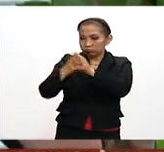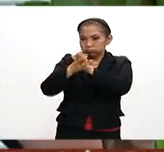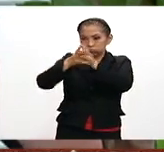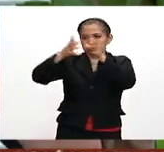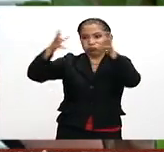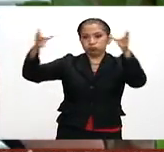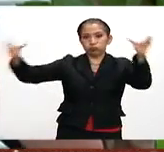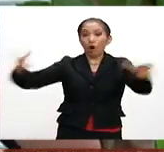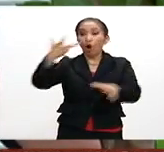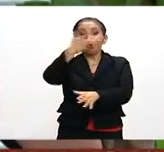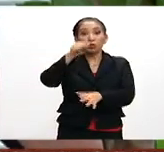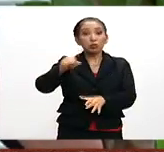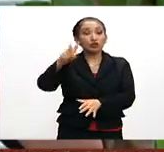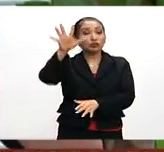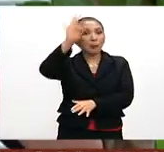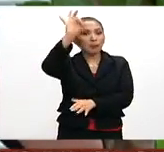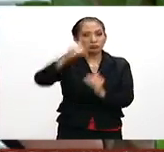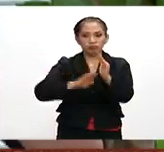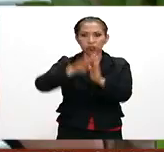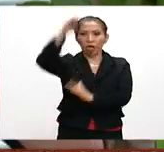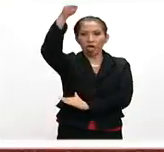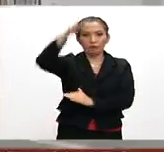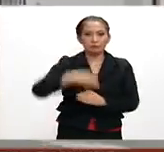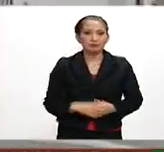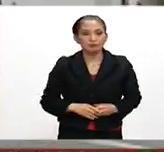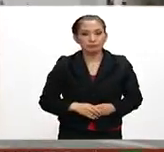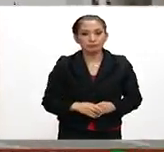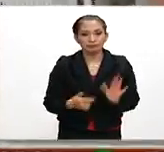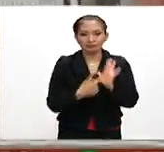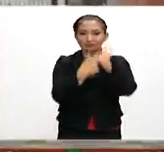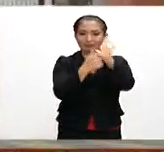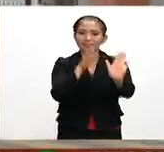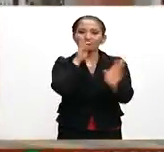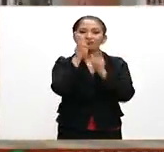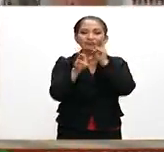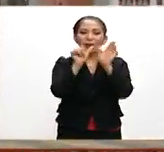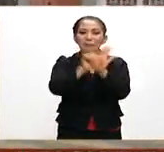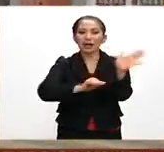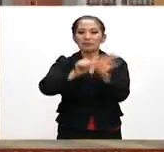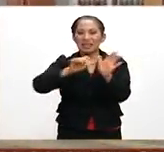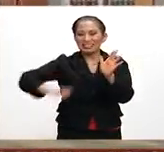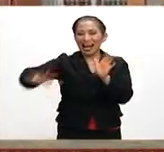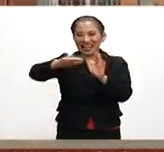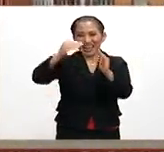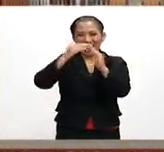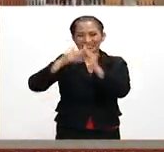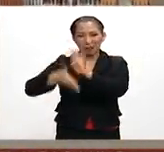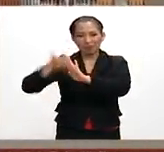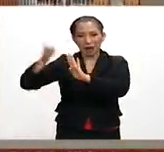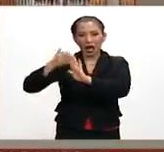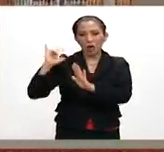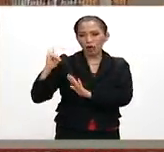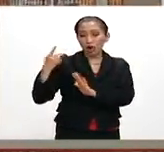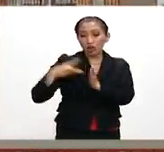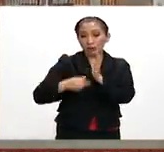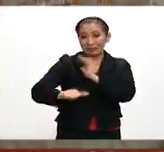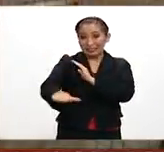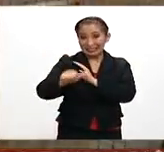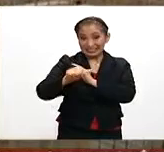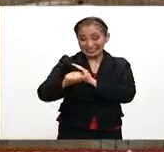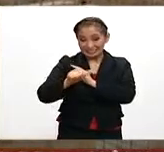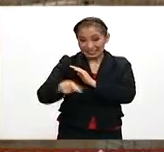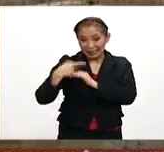creciendo en niveles del 8.5%. Al presentar el reporte mensual del sector vivienda al mes de julio de 2016,